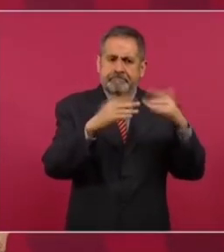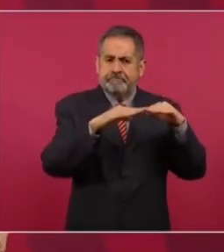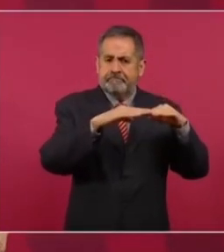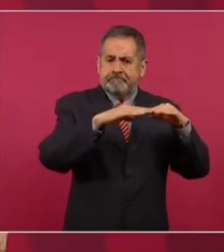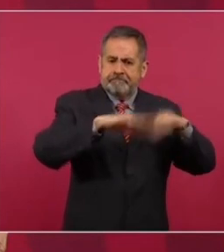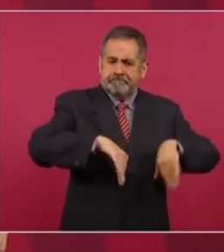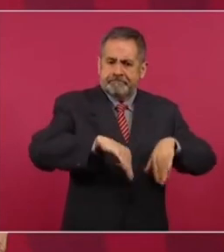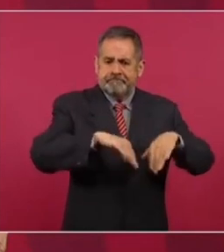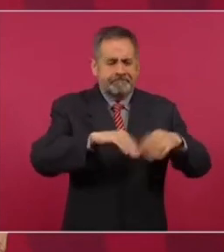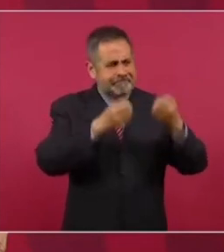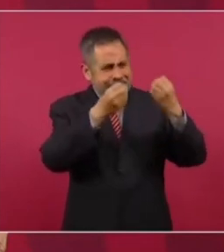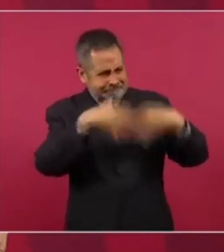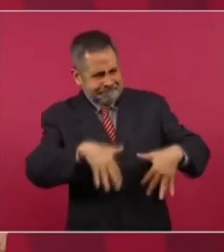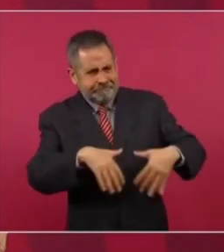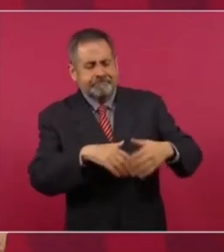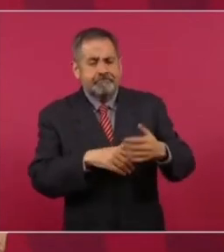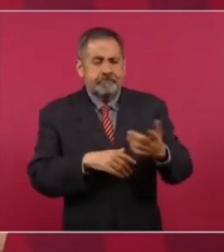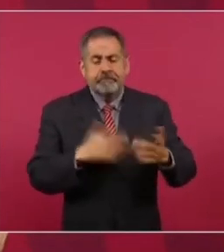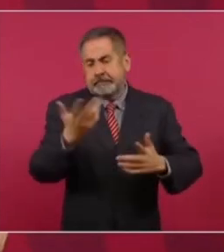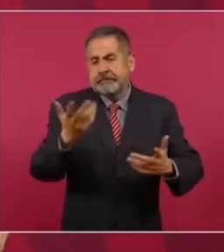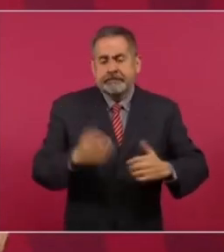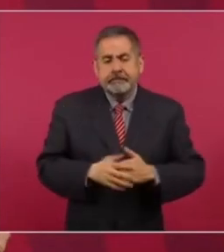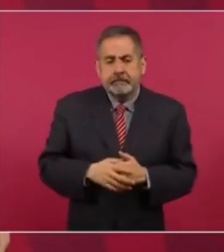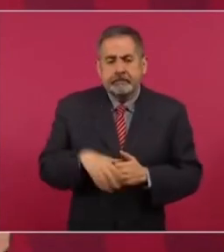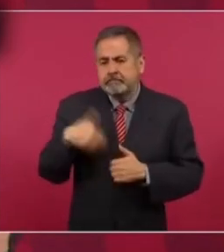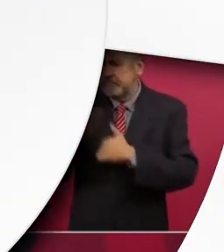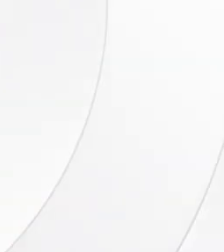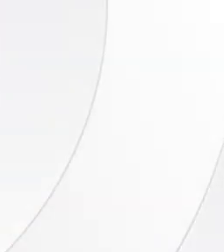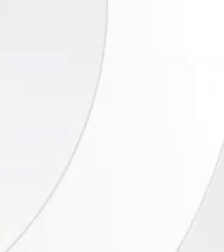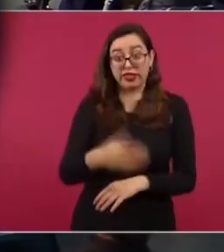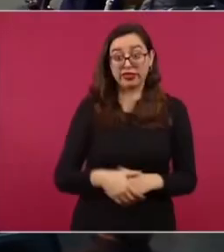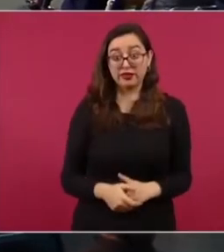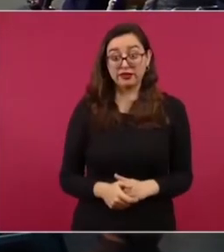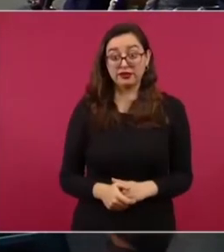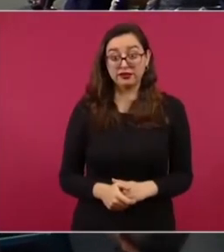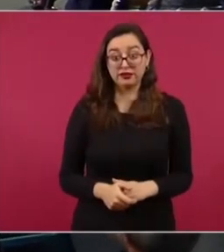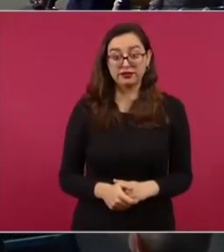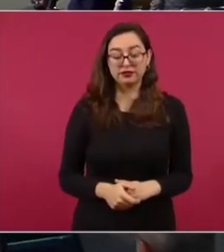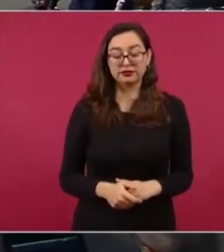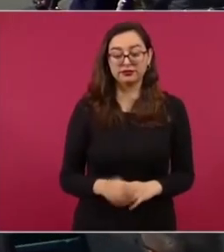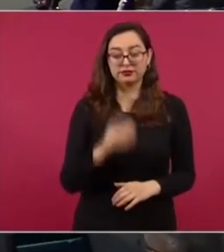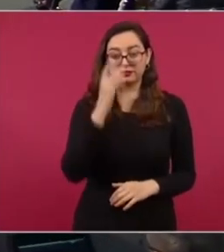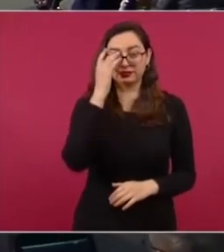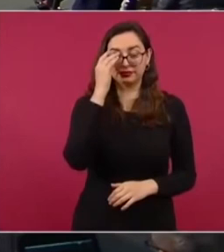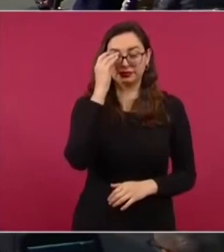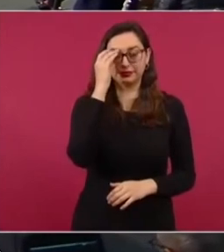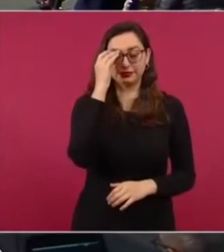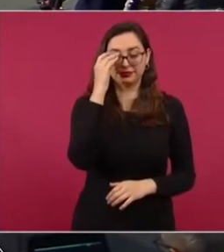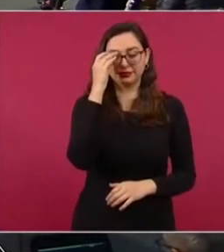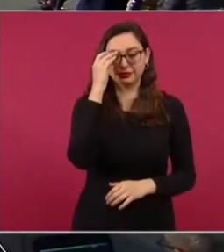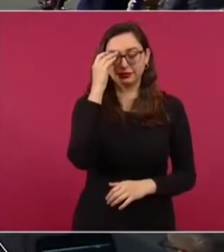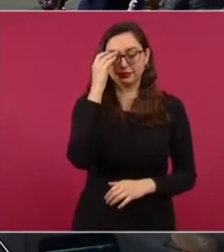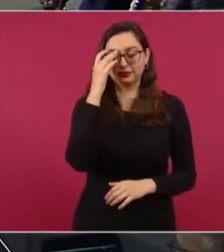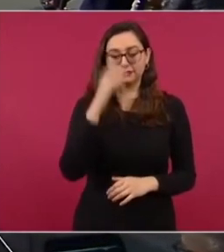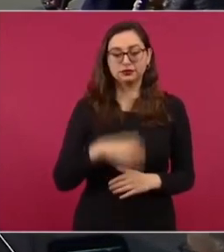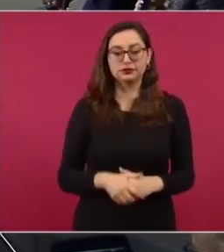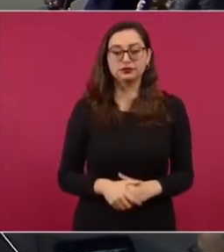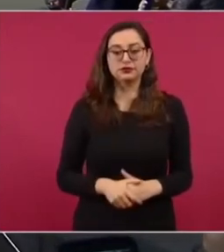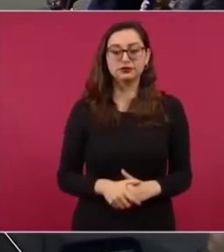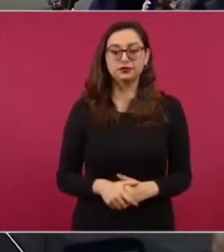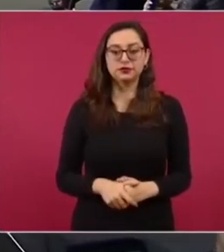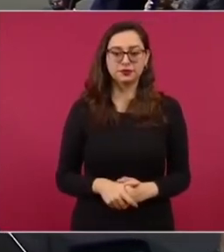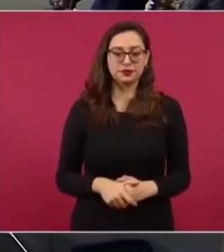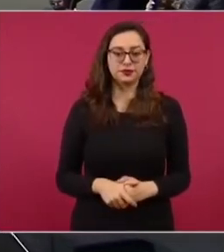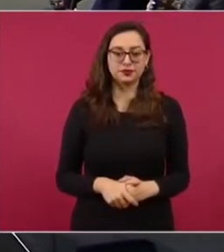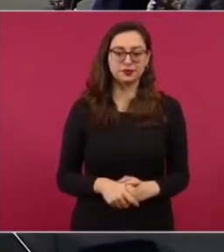entonces van a hacer la investigación bueno primero pues que a todas luces